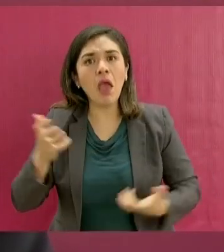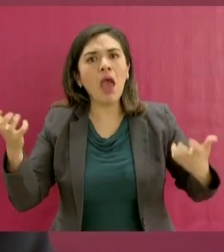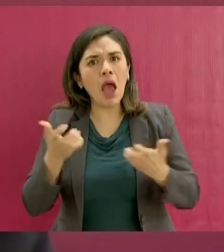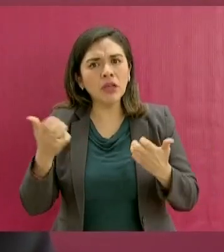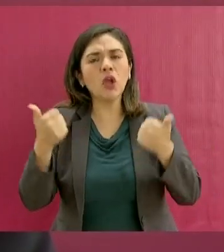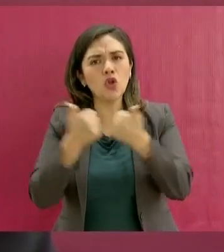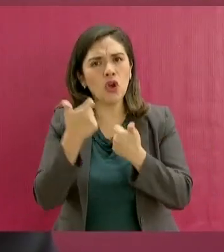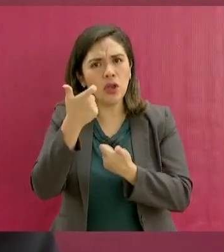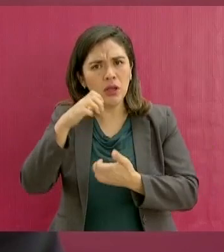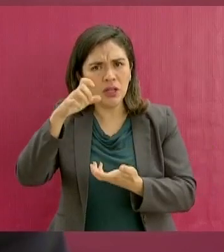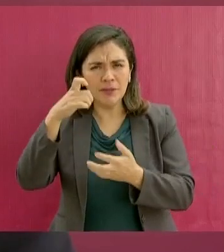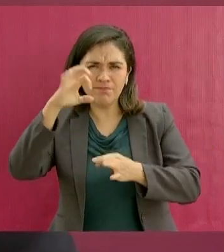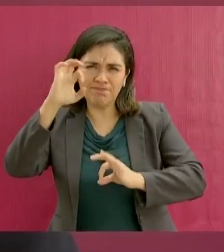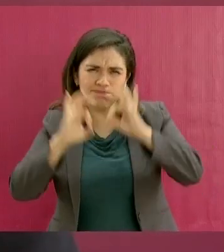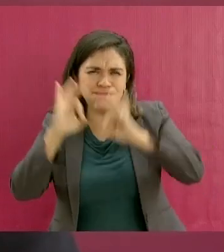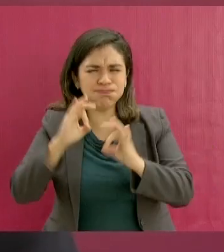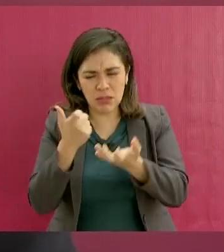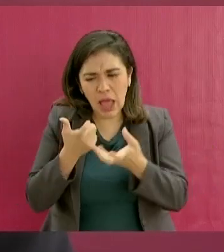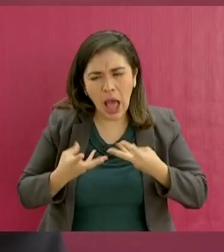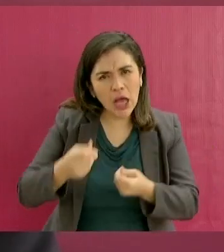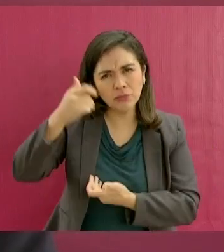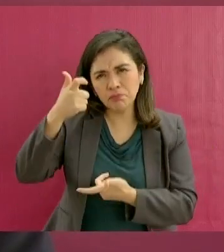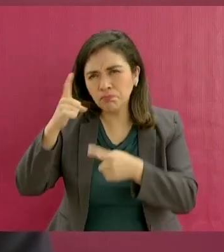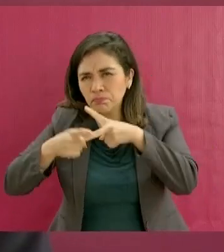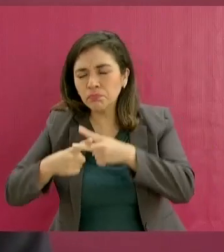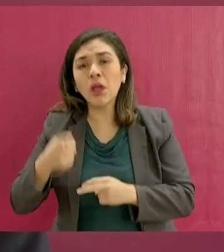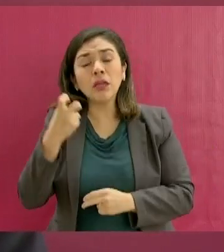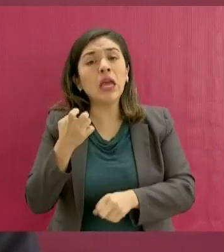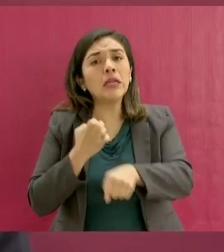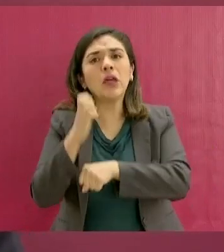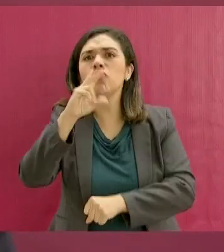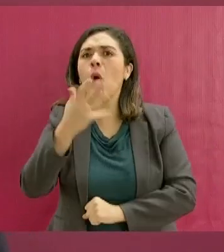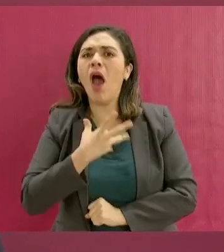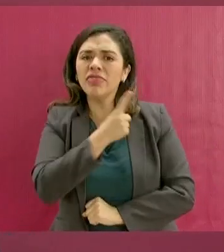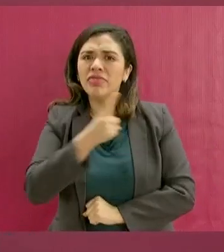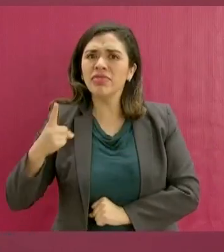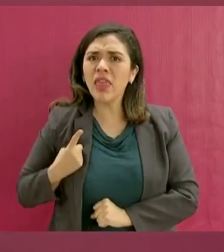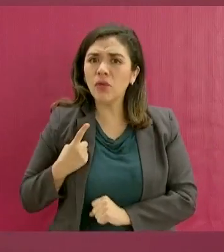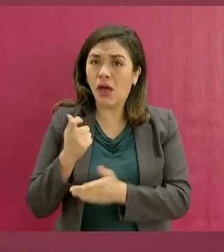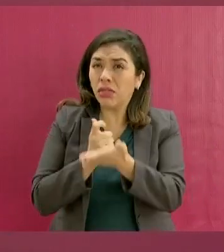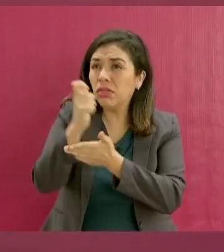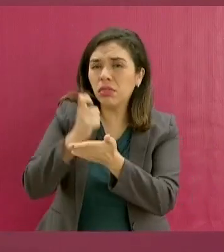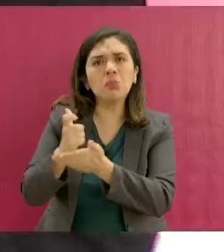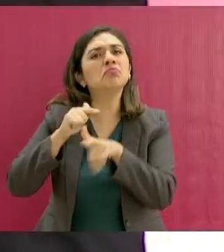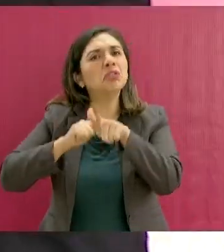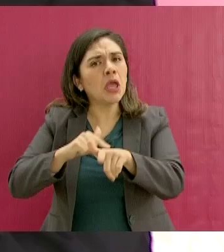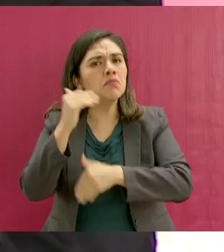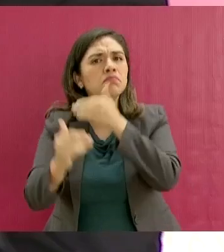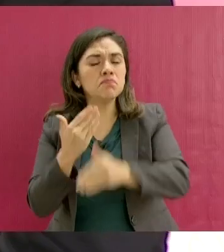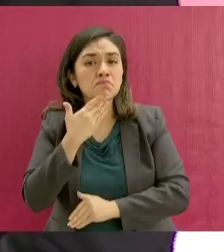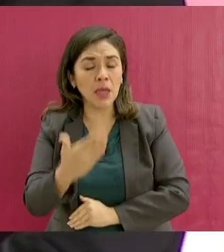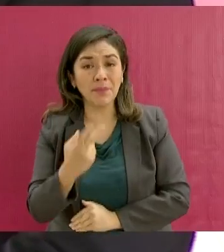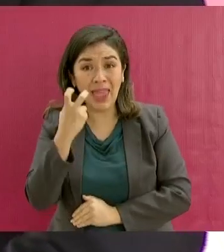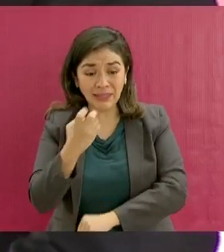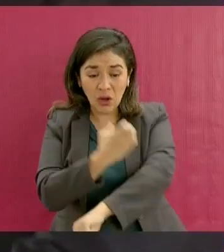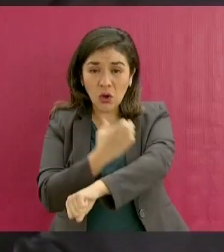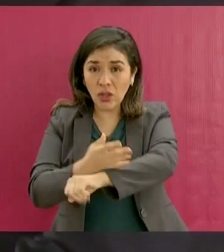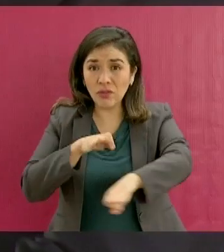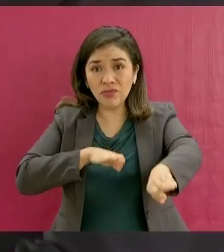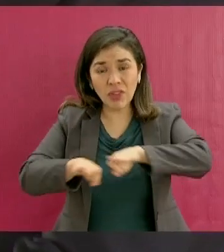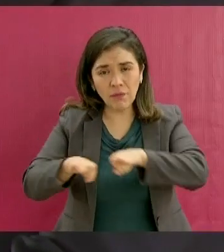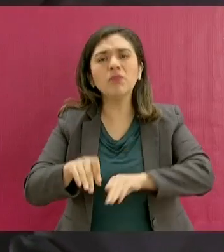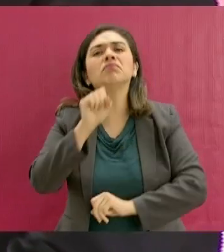con finanzas balanceadas, seguir siendo el único estado sin deuda y así seguiremos. Nuestra coordinación